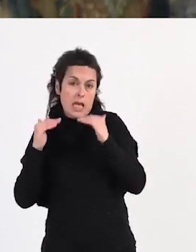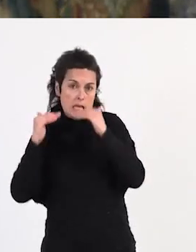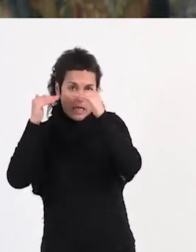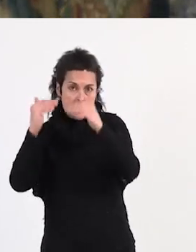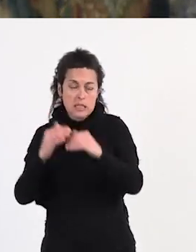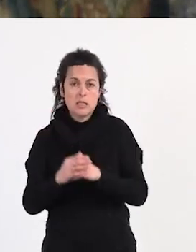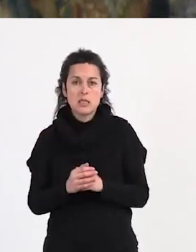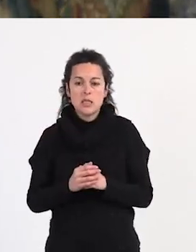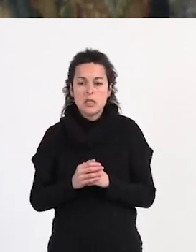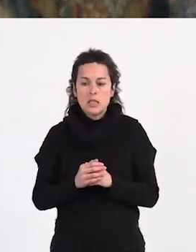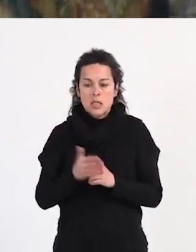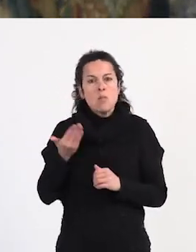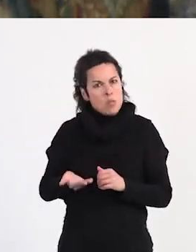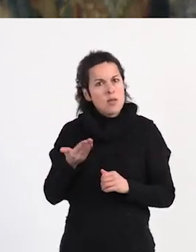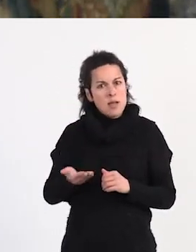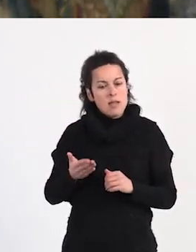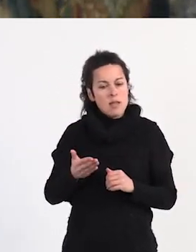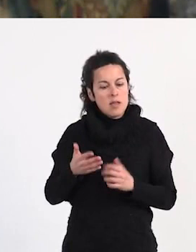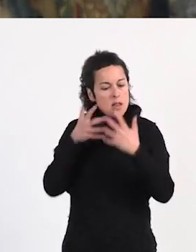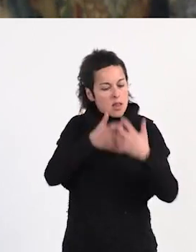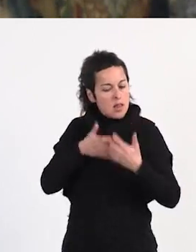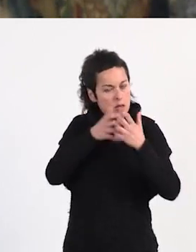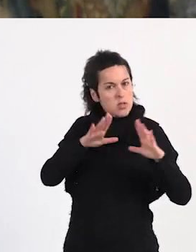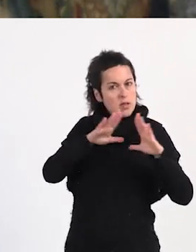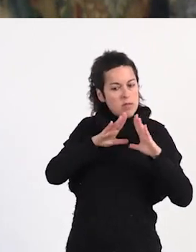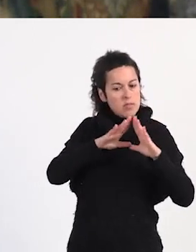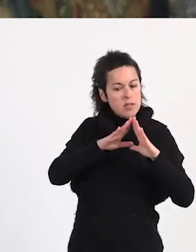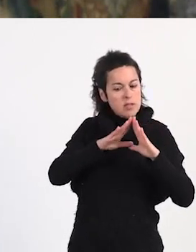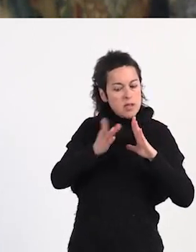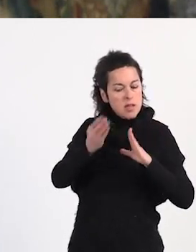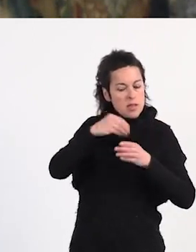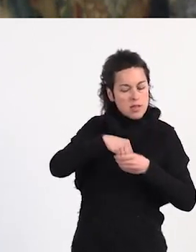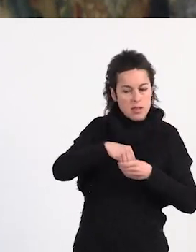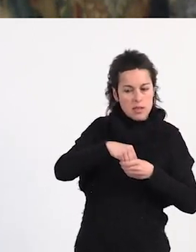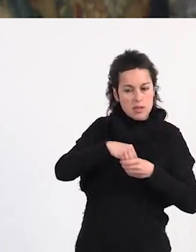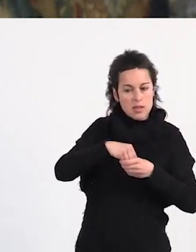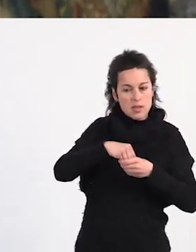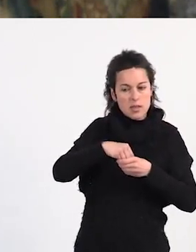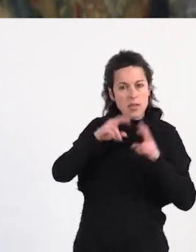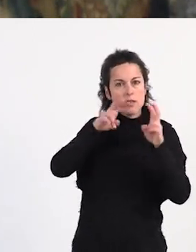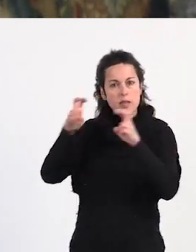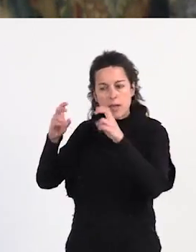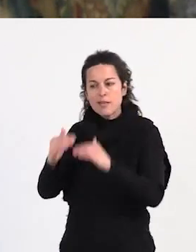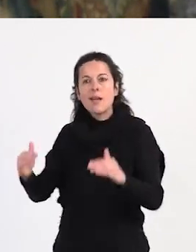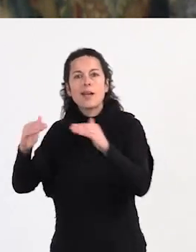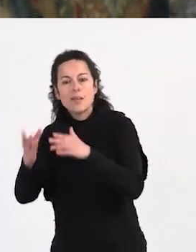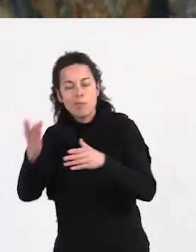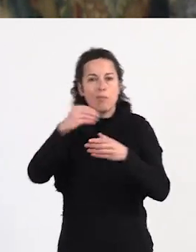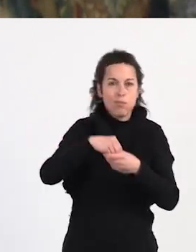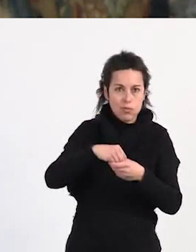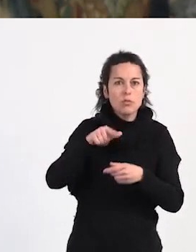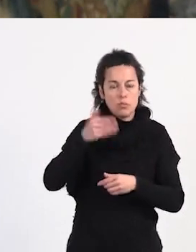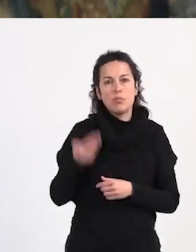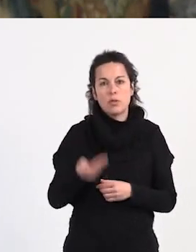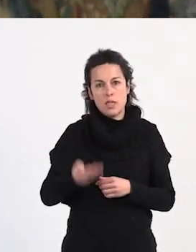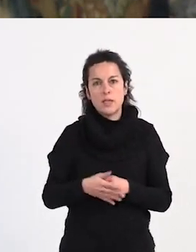cuán importante es cuando desde la lucha del feminismo también se tienen en cuenta las cuestiones de clase, ¿no? Sabemos que dentro